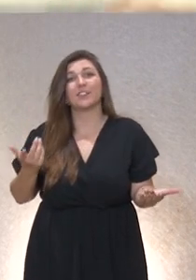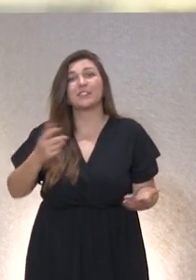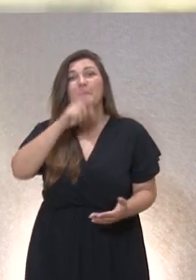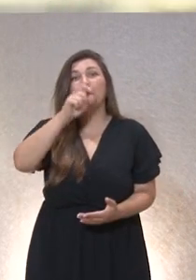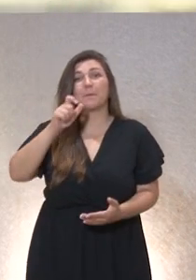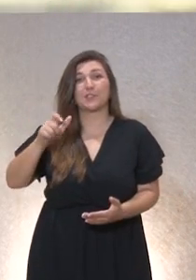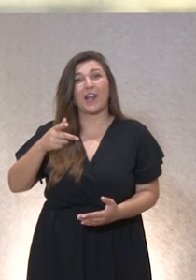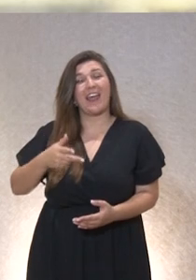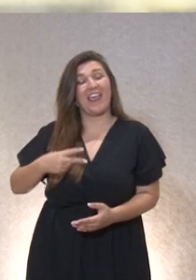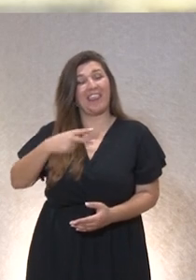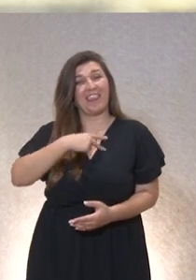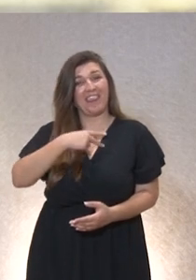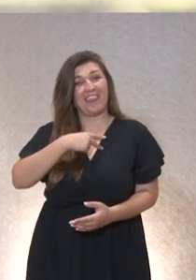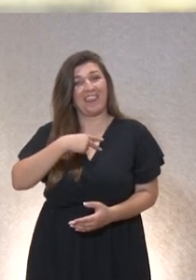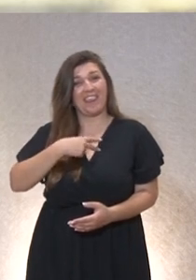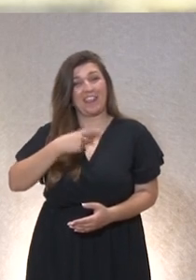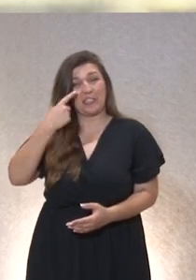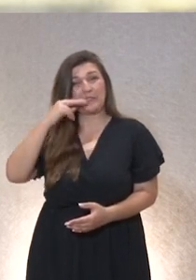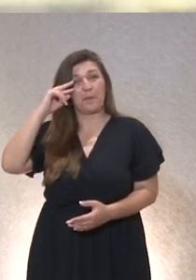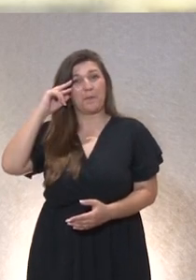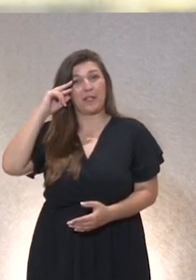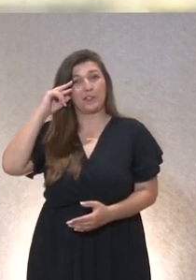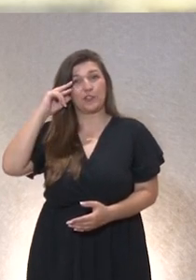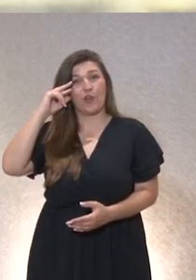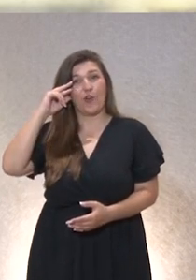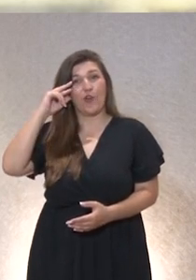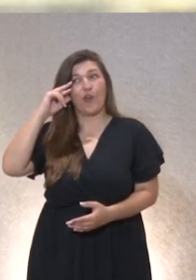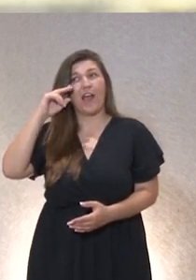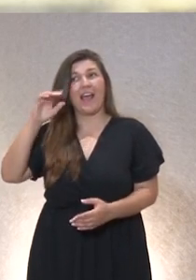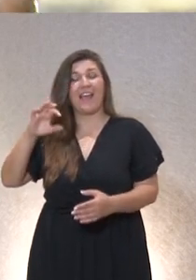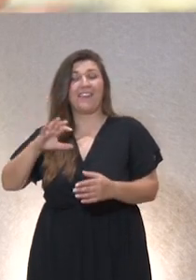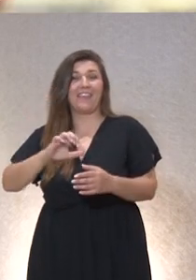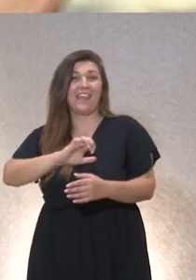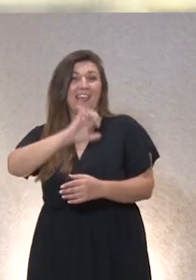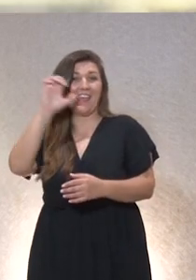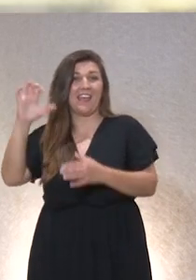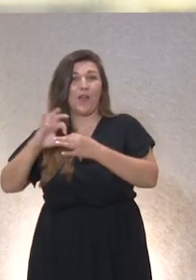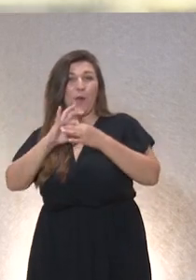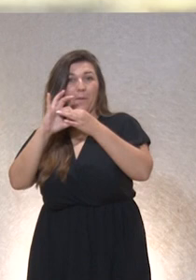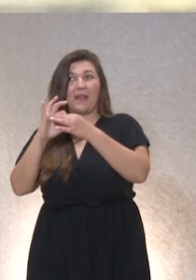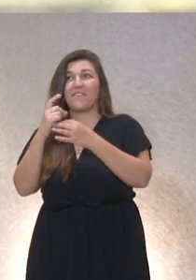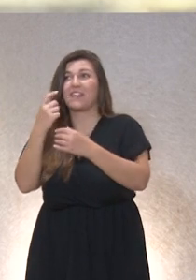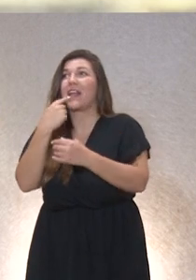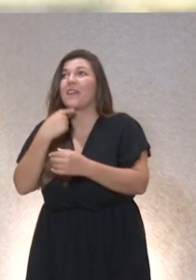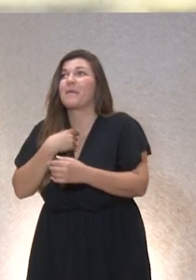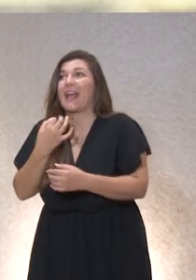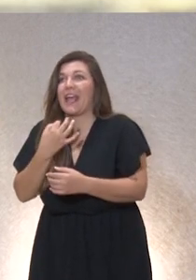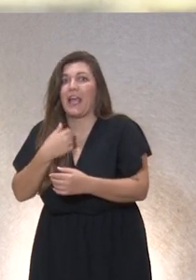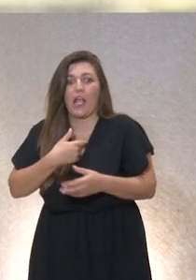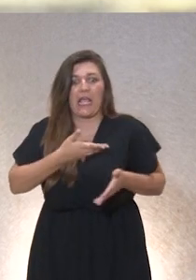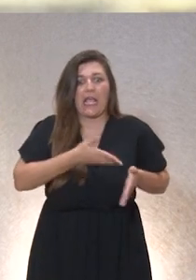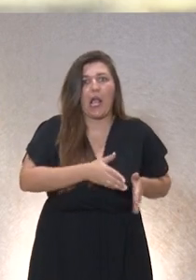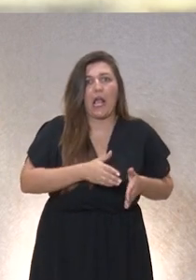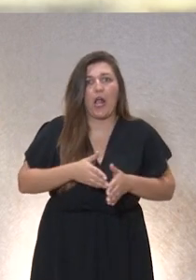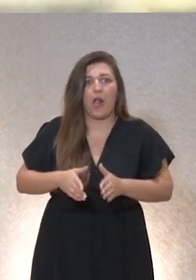derecho de la Unión Europea? como estemos esperando que nos digan algo nuestros hijos están ya enganchados entonces es